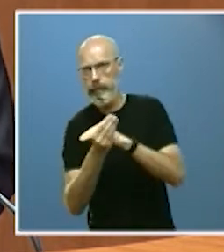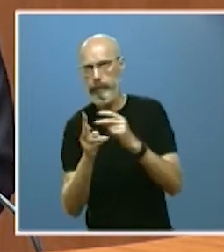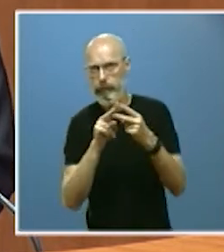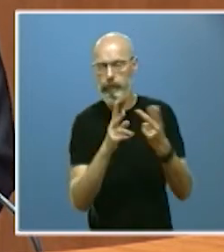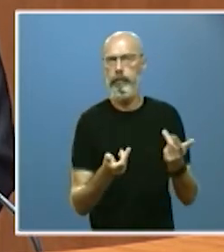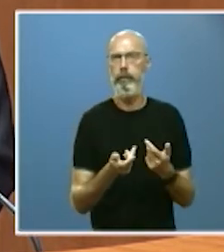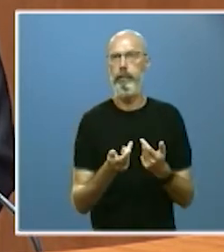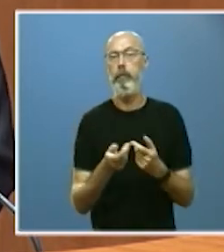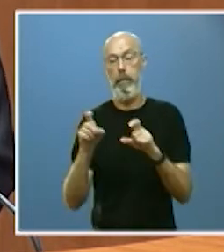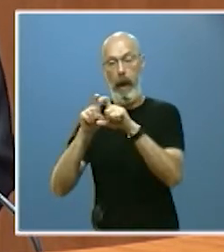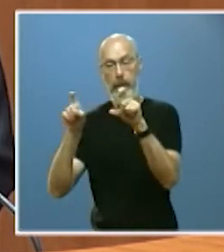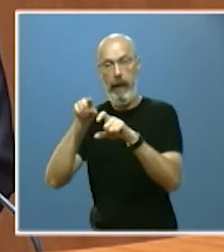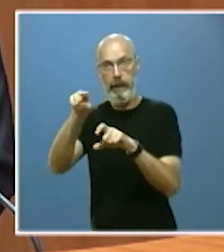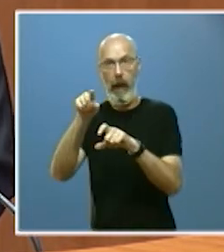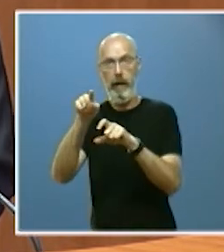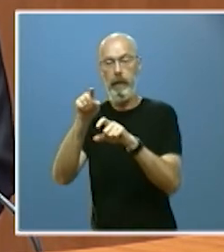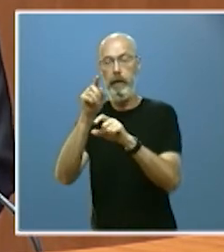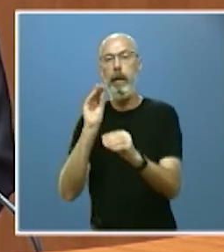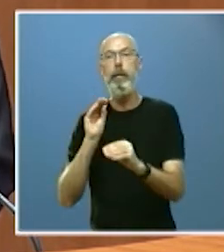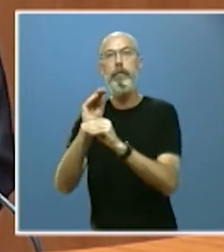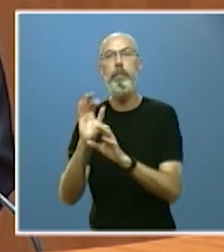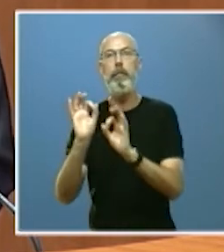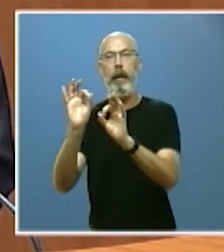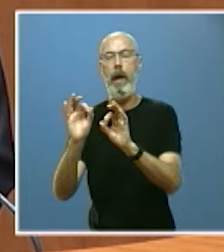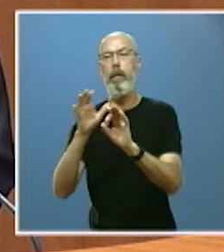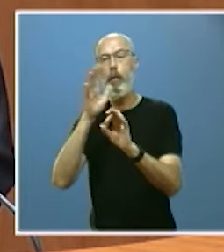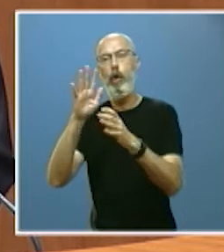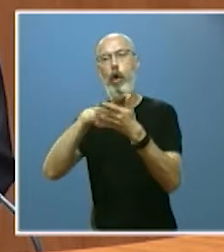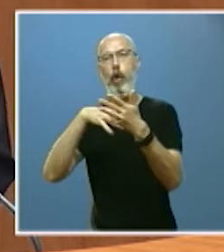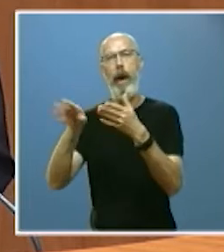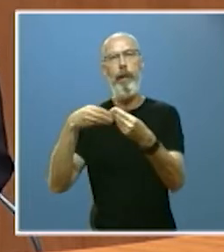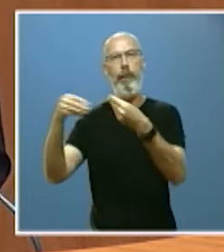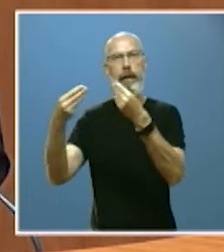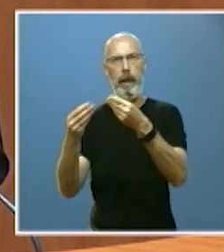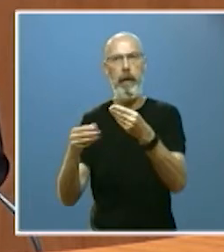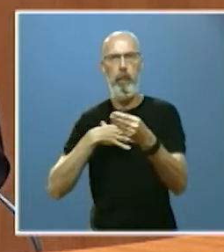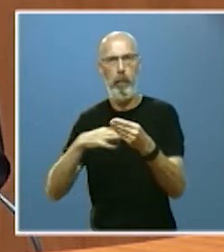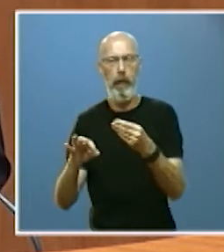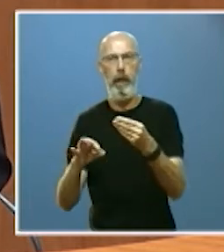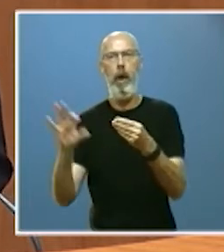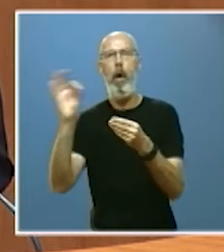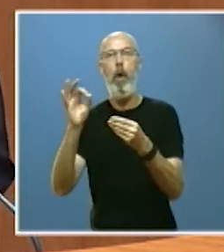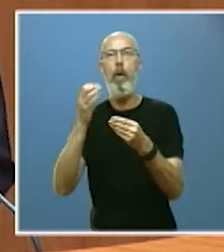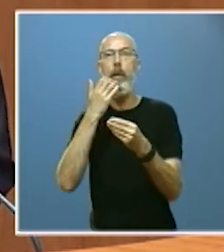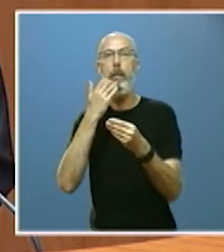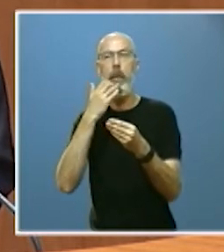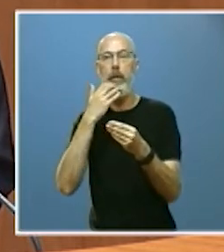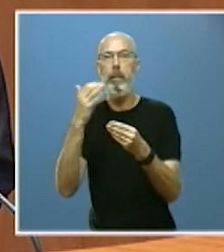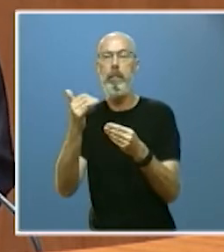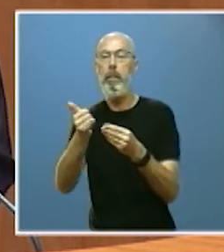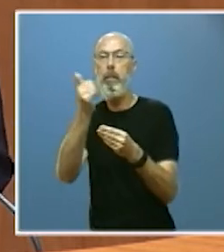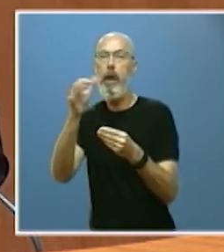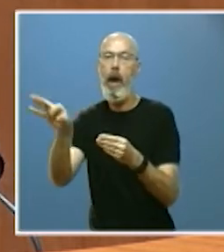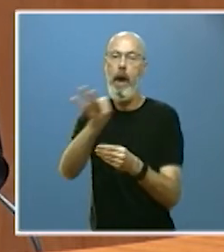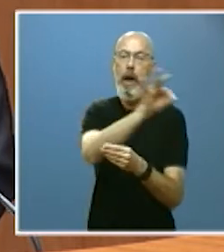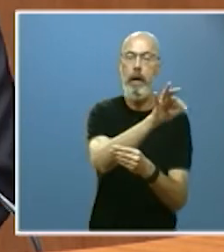empresas se establecerán ayudas para que flexibilicen sus horarios y para que contraten a quienes sustituyan a los empleados